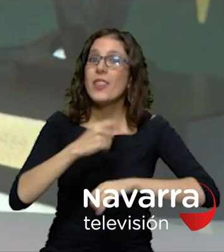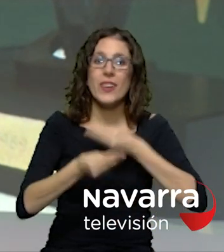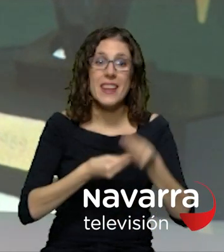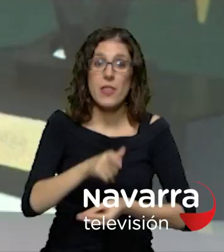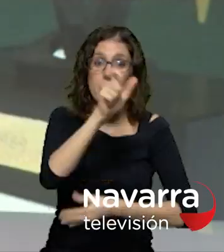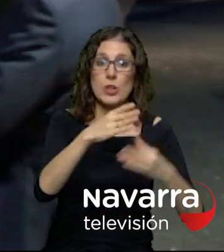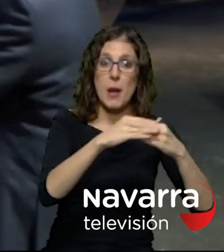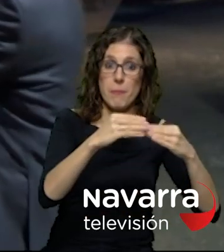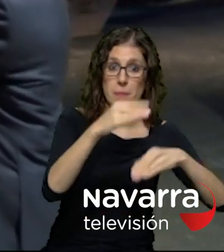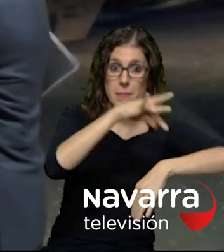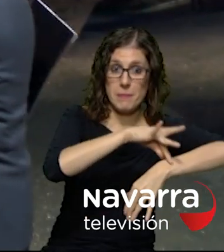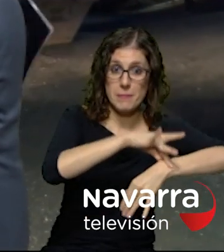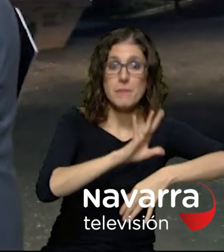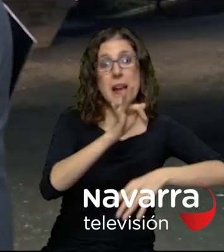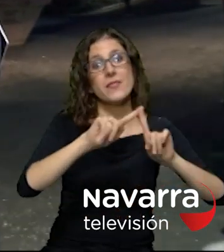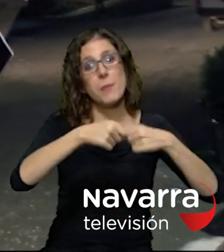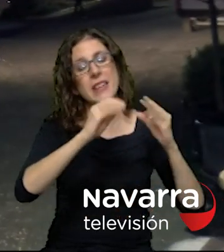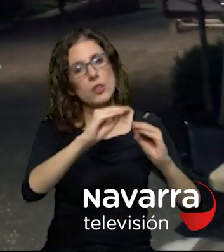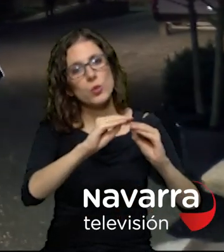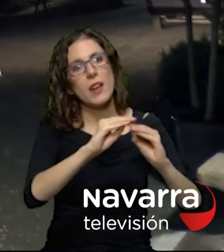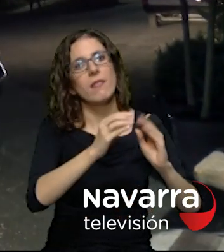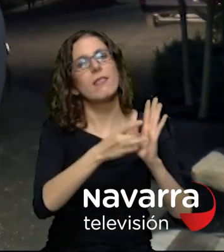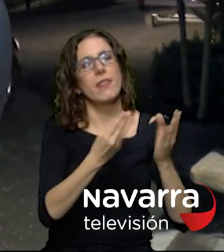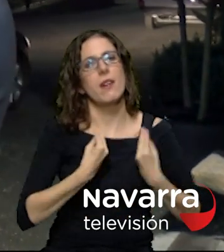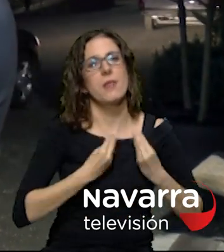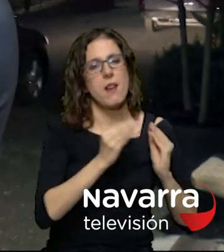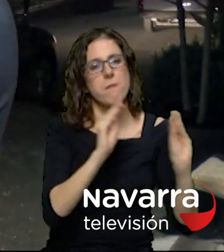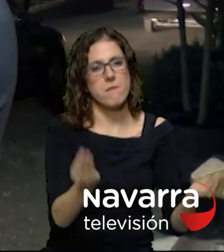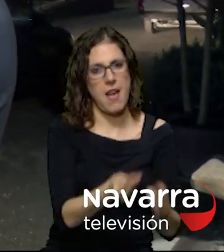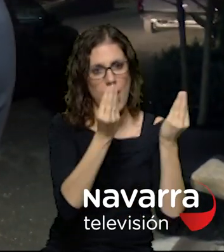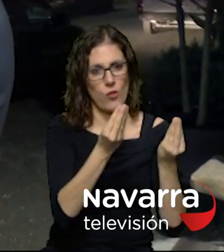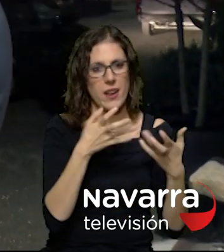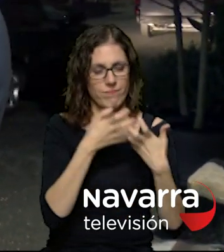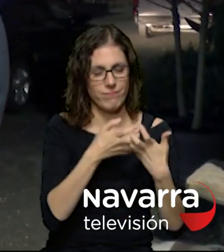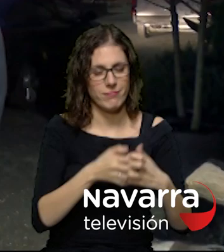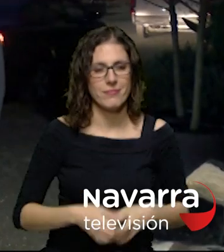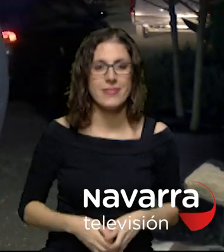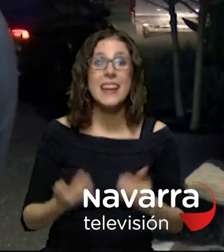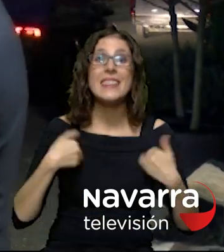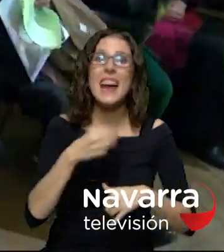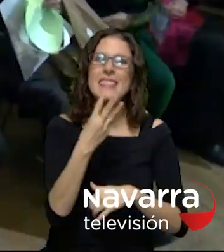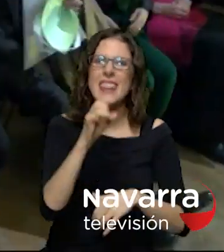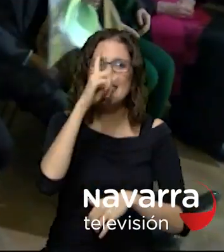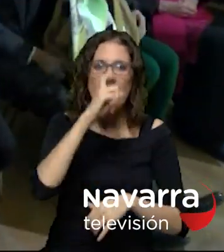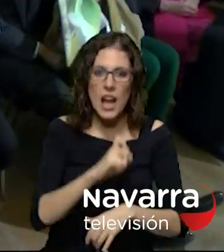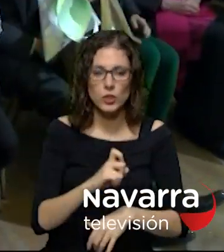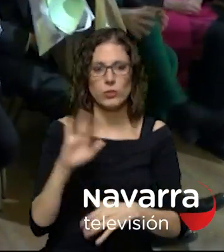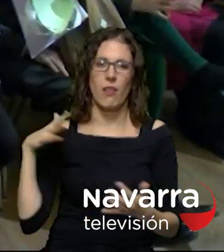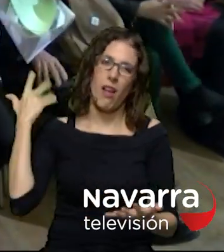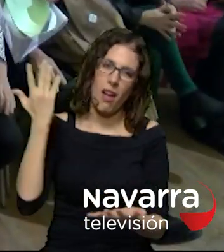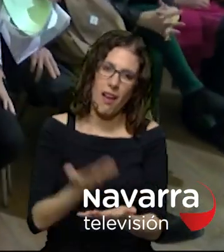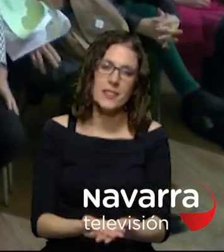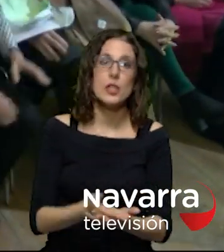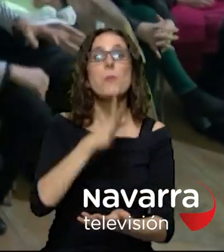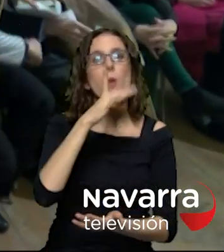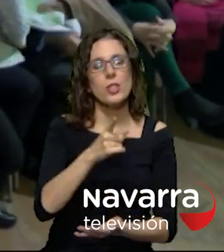30 años han pasado desde que la asociación española contra el cáncer comenzará su andadura en navarra y por esa razón